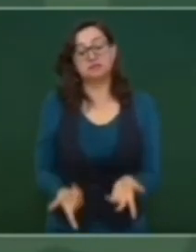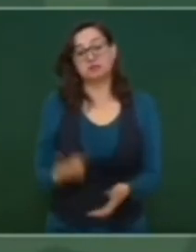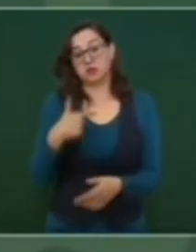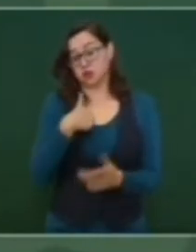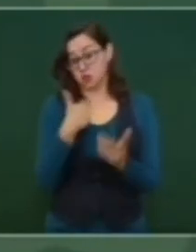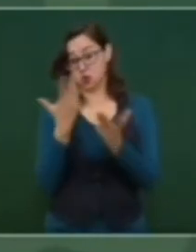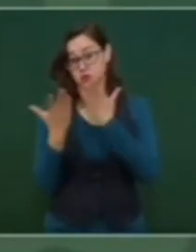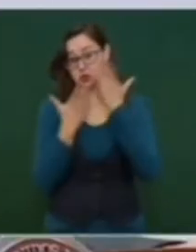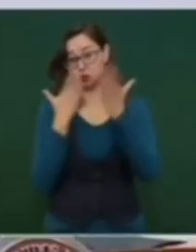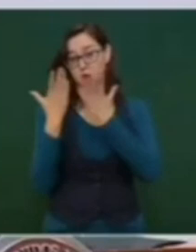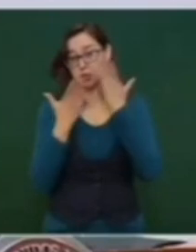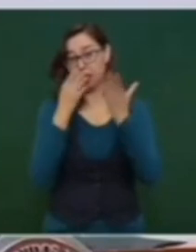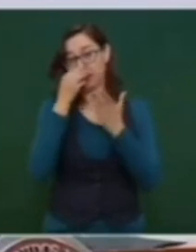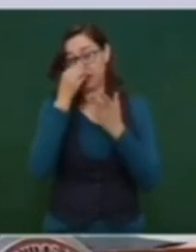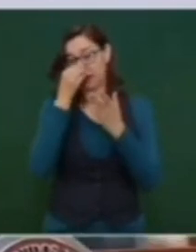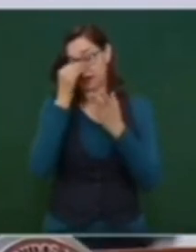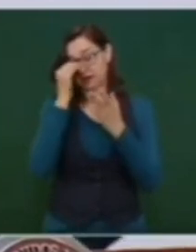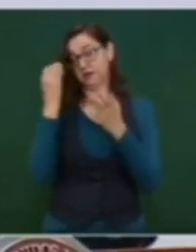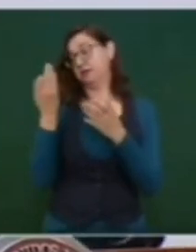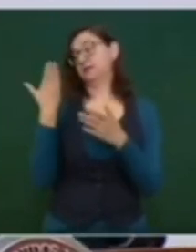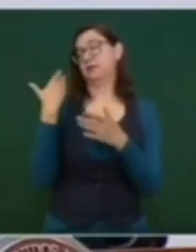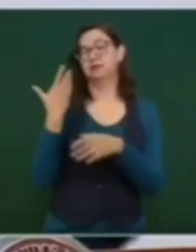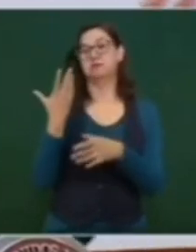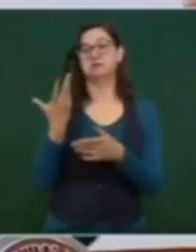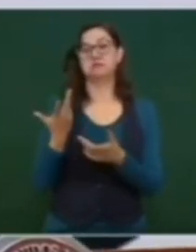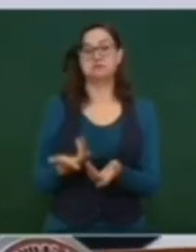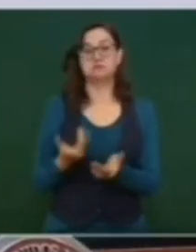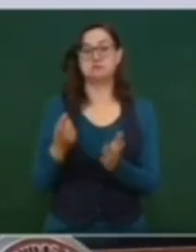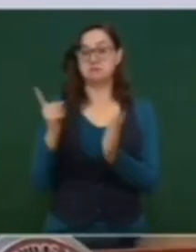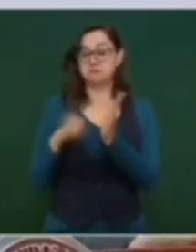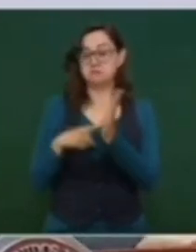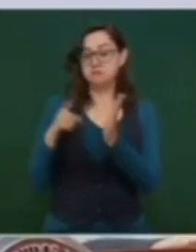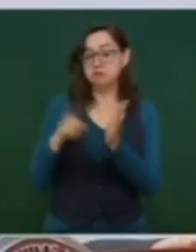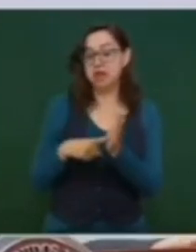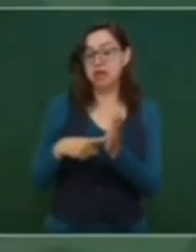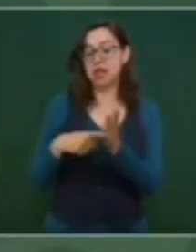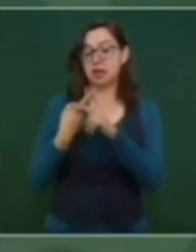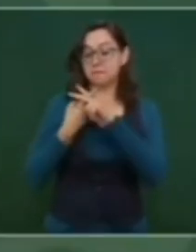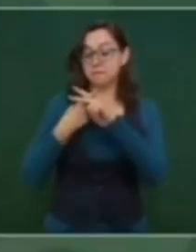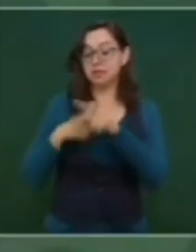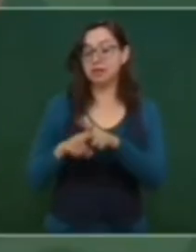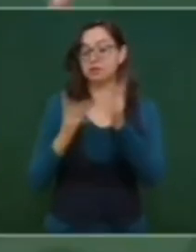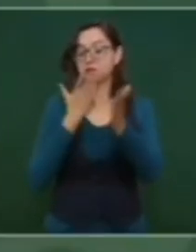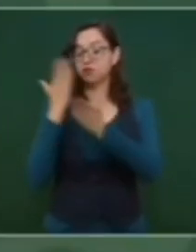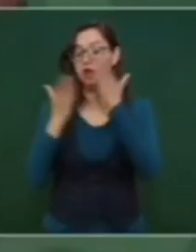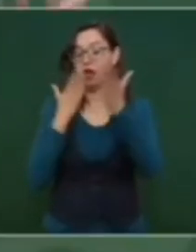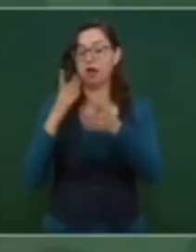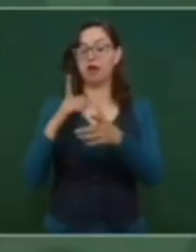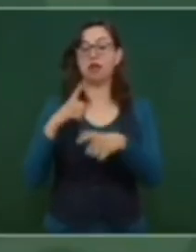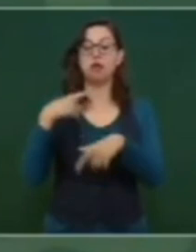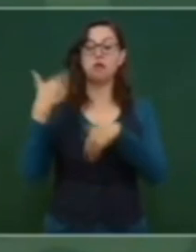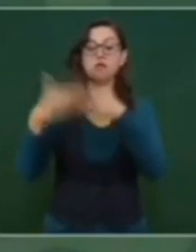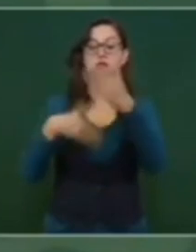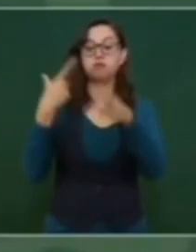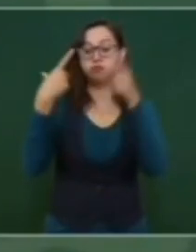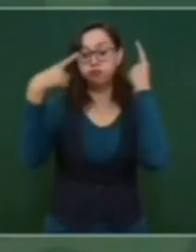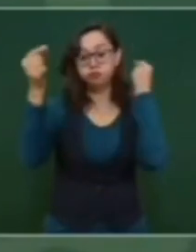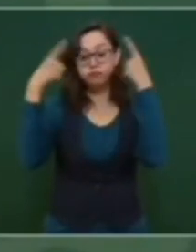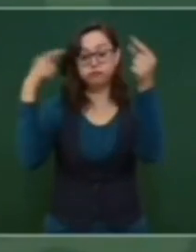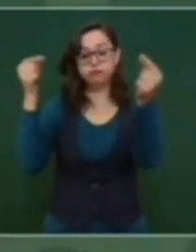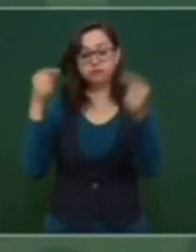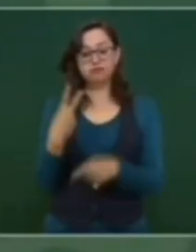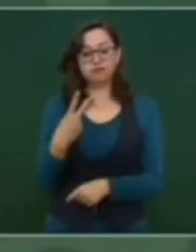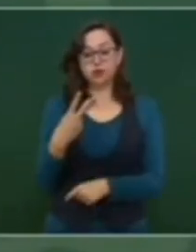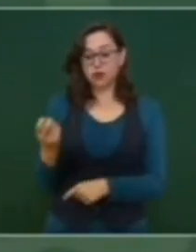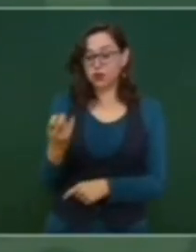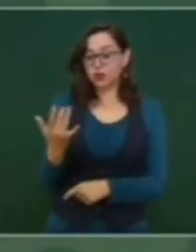estudié en los años 80 tardíos, empezábamos mil, terminábamos 250. Obviamente, este fenómeno generalizado en